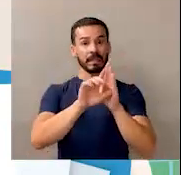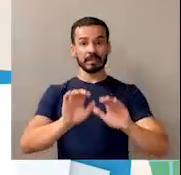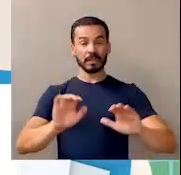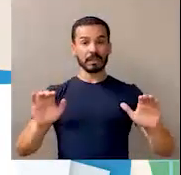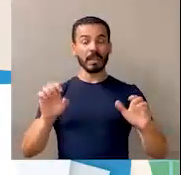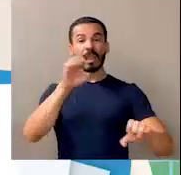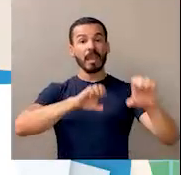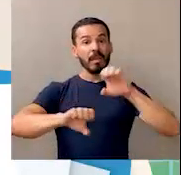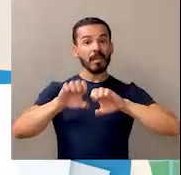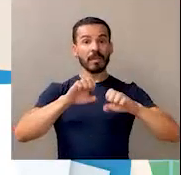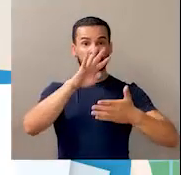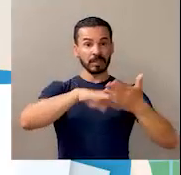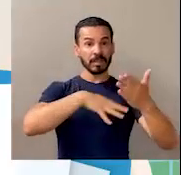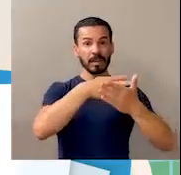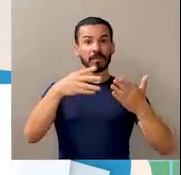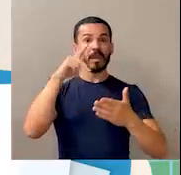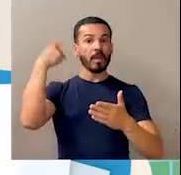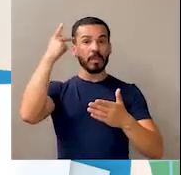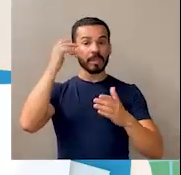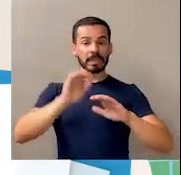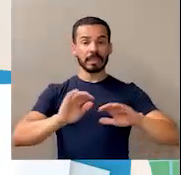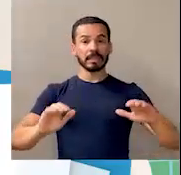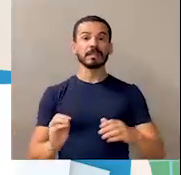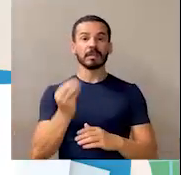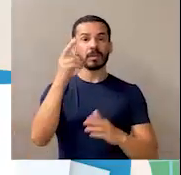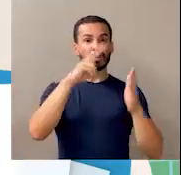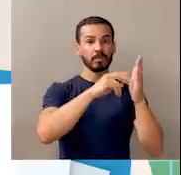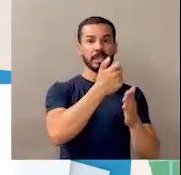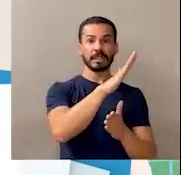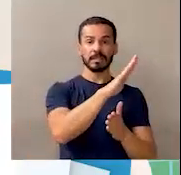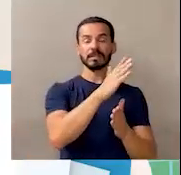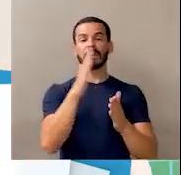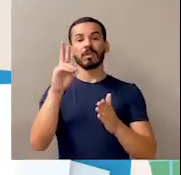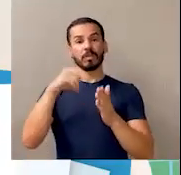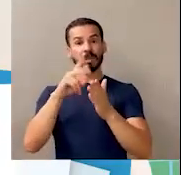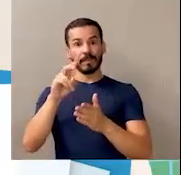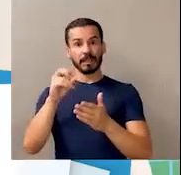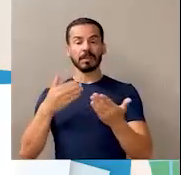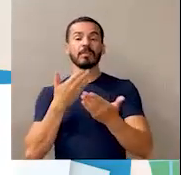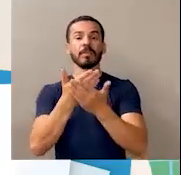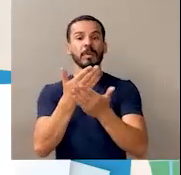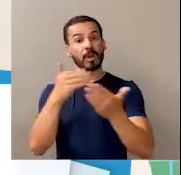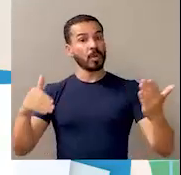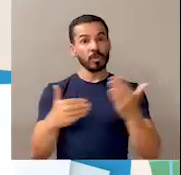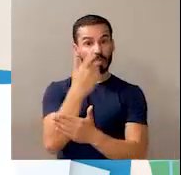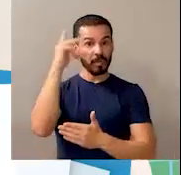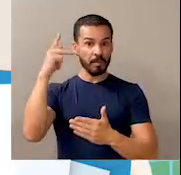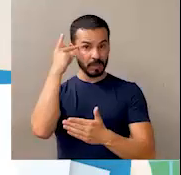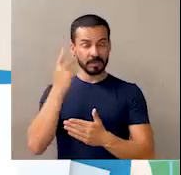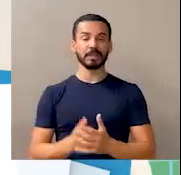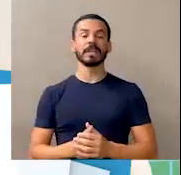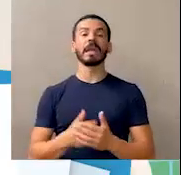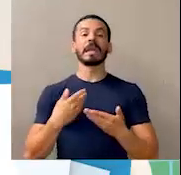del Niño, la evaluación de la Agenda de la Política de Niñez y Adolescencia 2015-2020, la formulación de la nueva